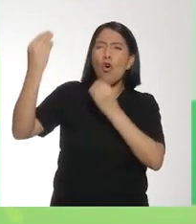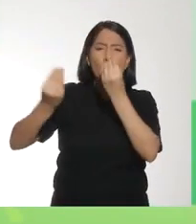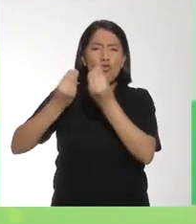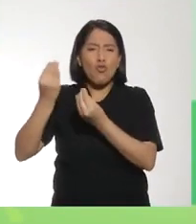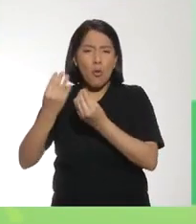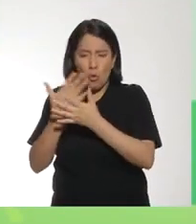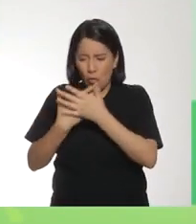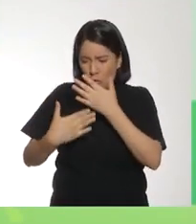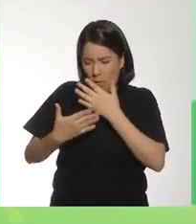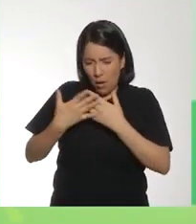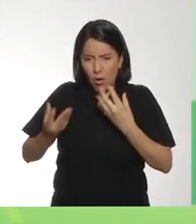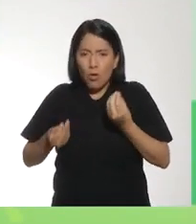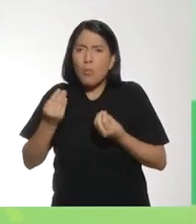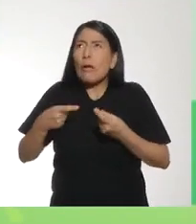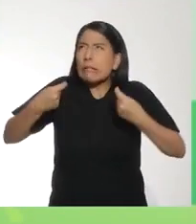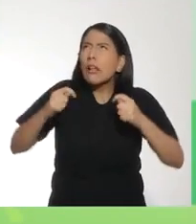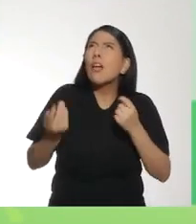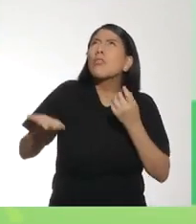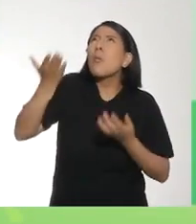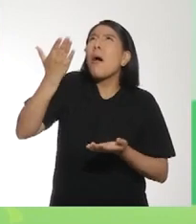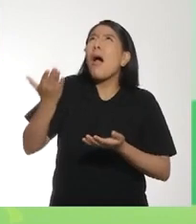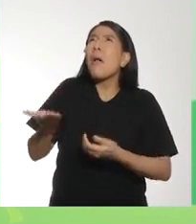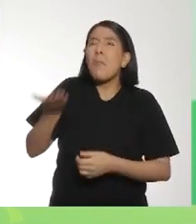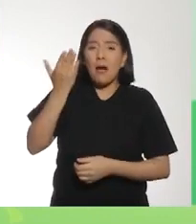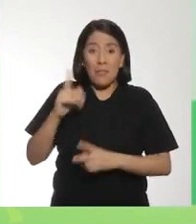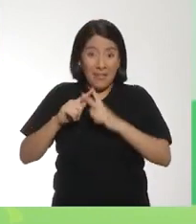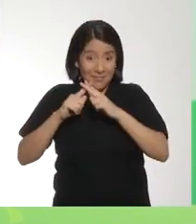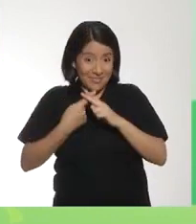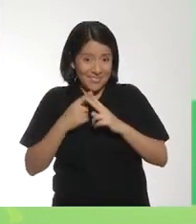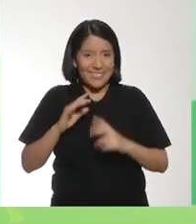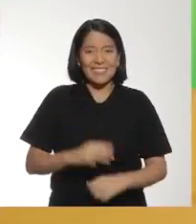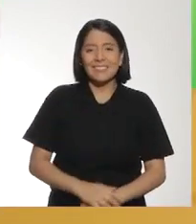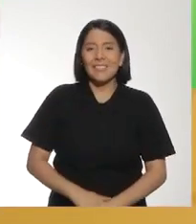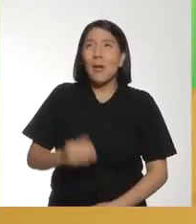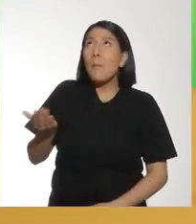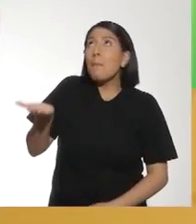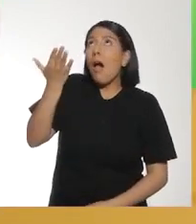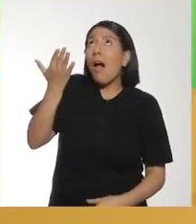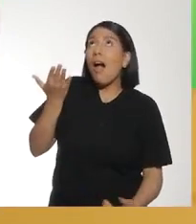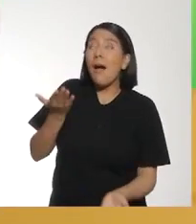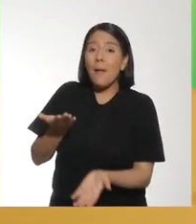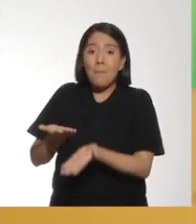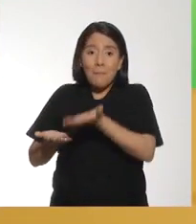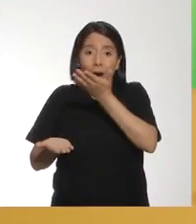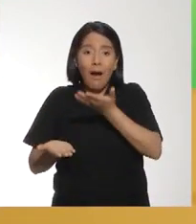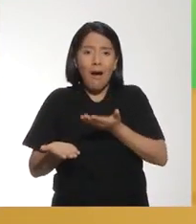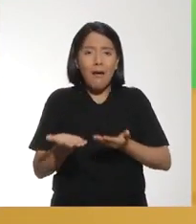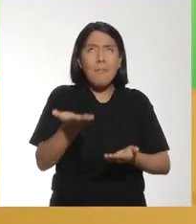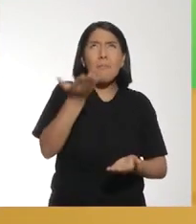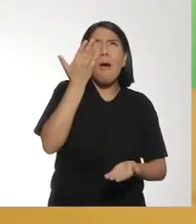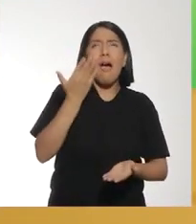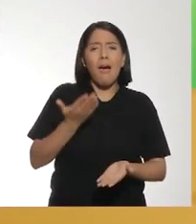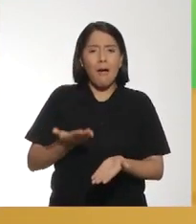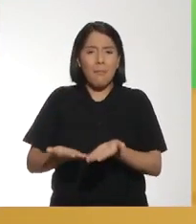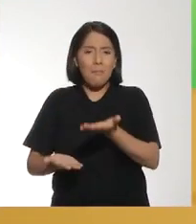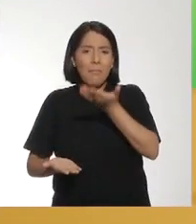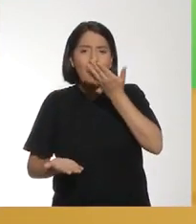una mano o cualquier parte del cuerpo y manténlo en el aire. ¿Lista? No, no,